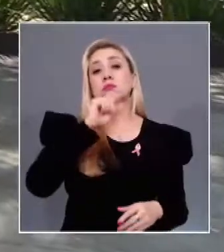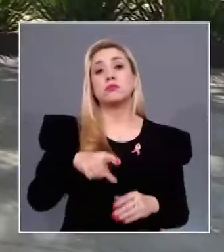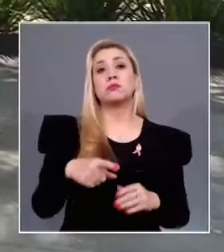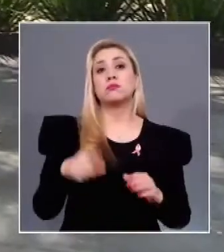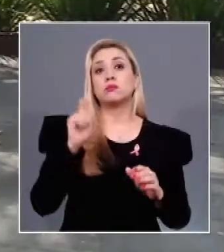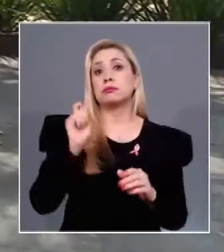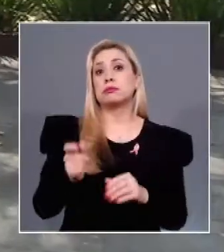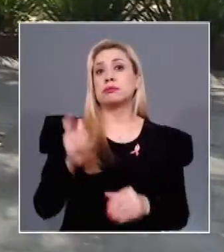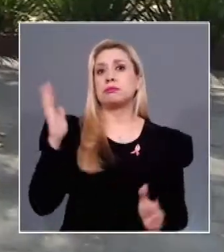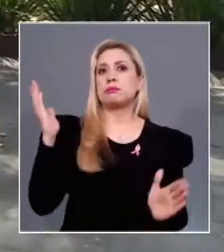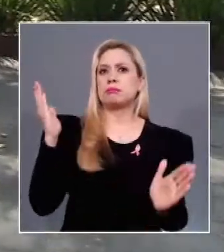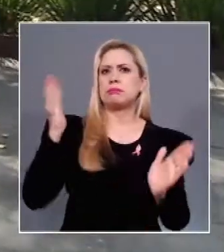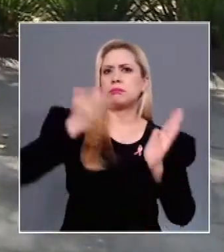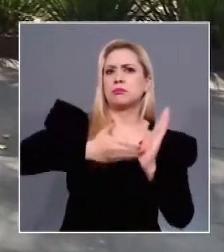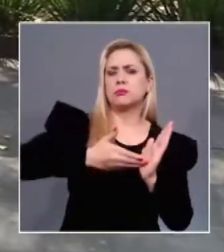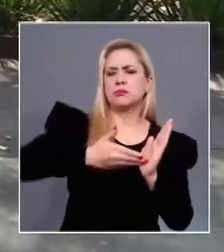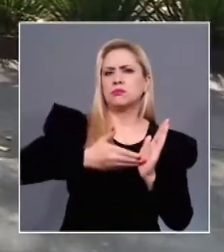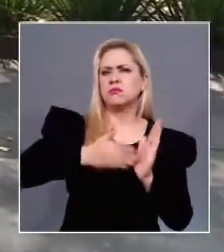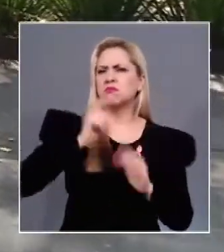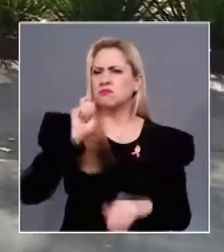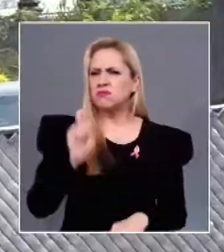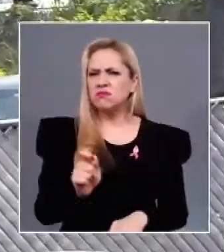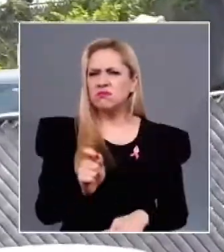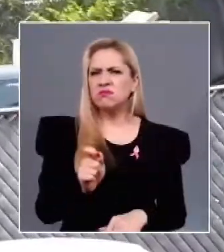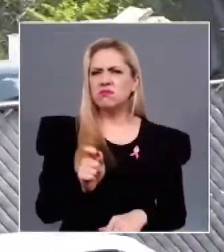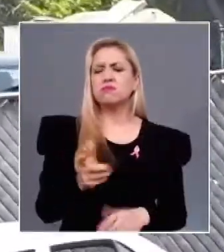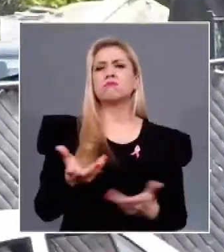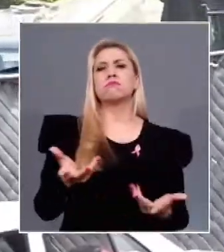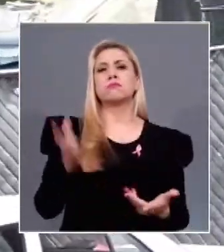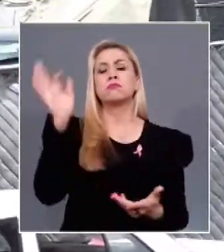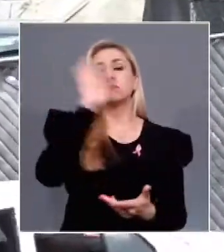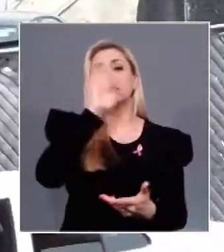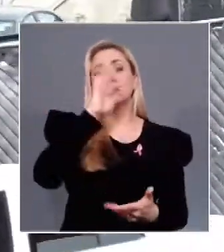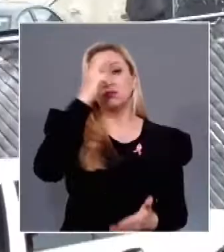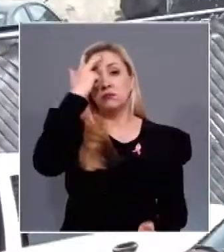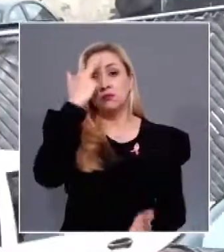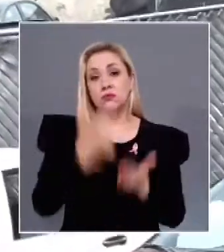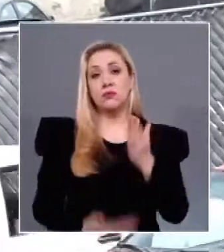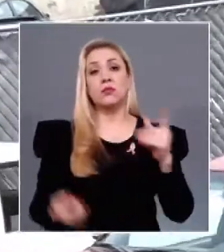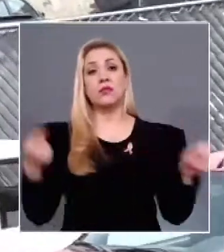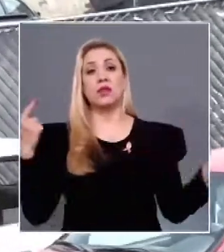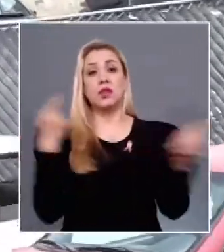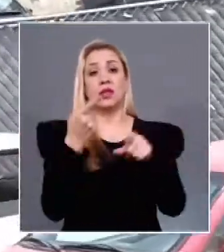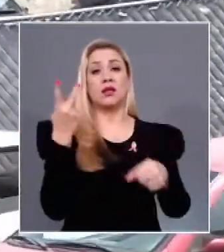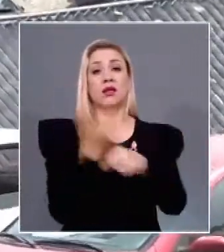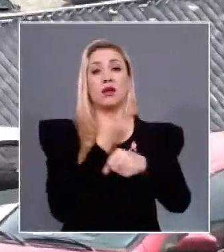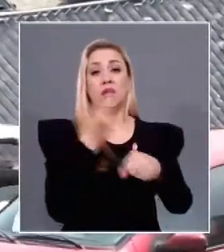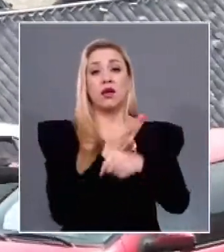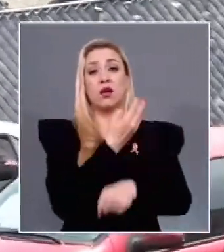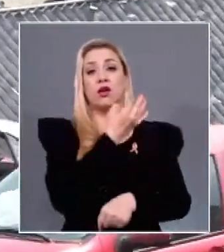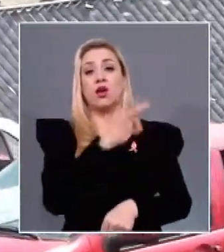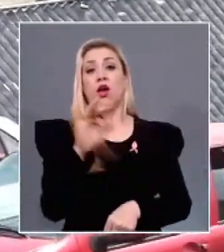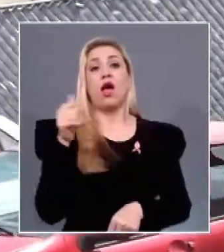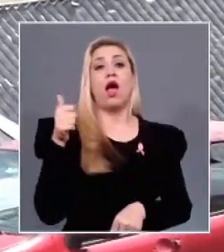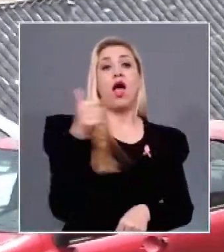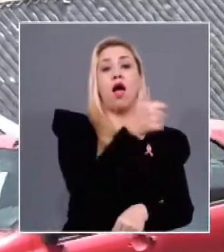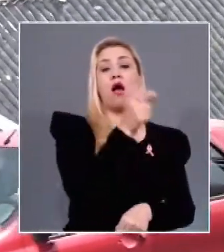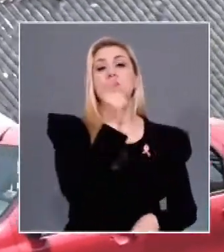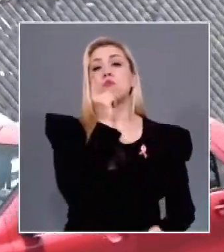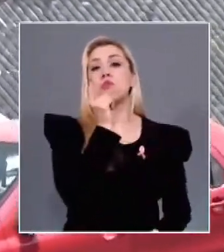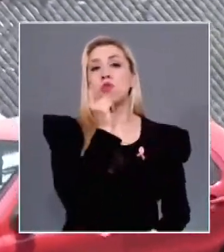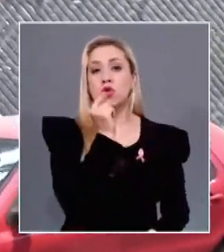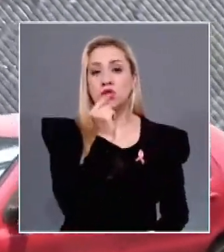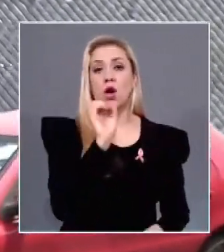administrativa las conductas de proferir ofensas y frases obscenas a la autoridad o a cualquier ciudadano,